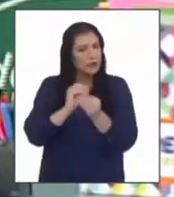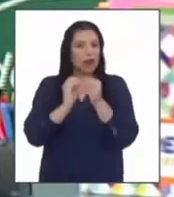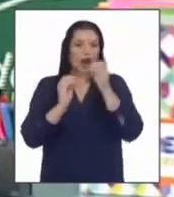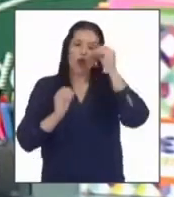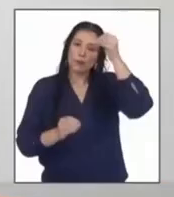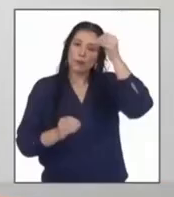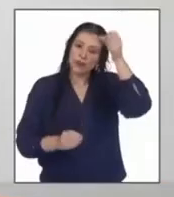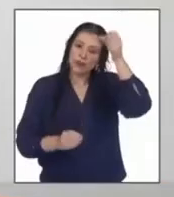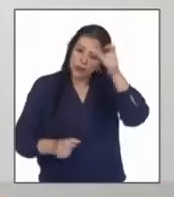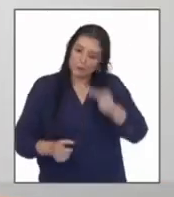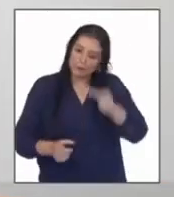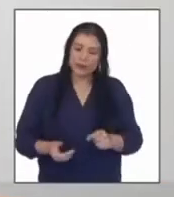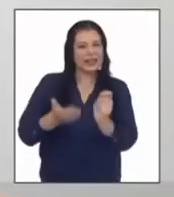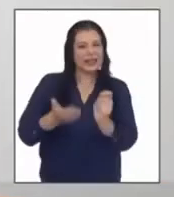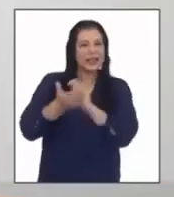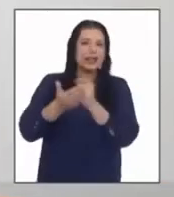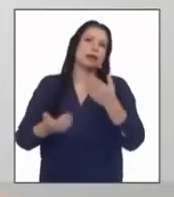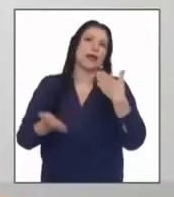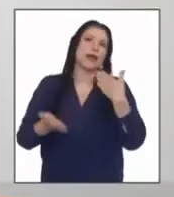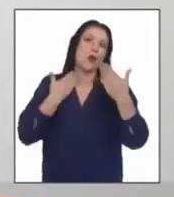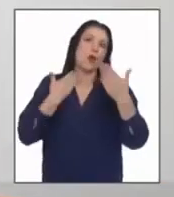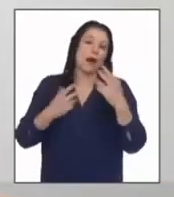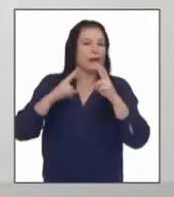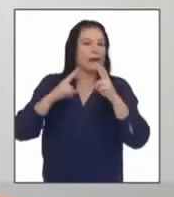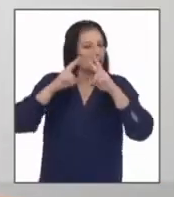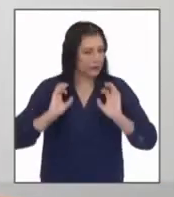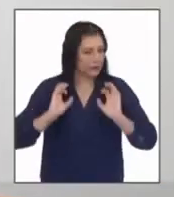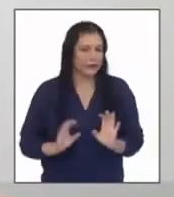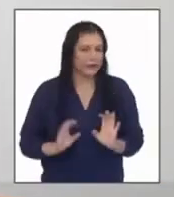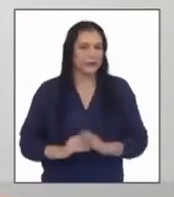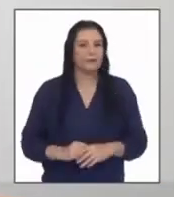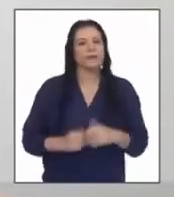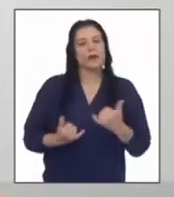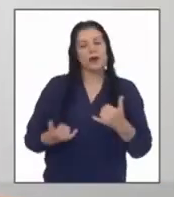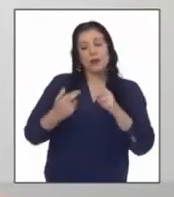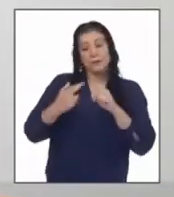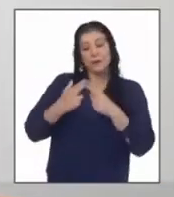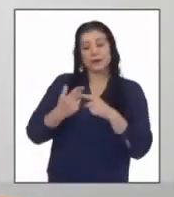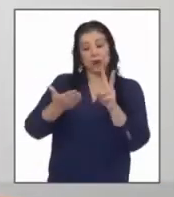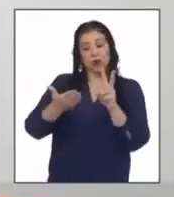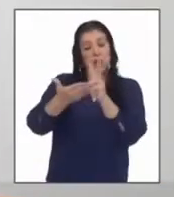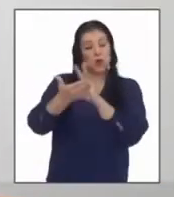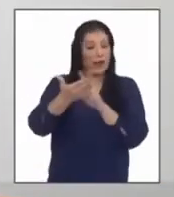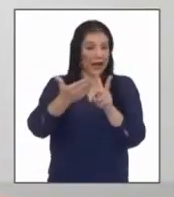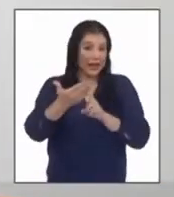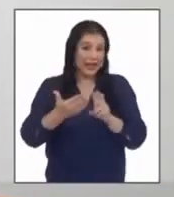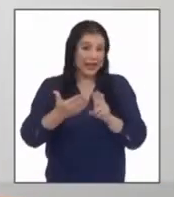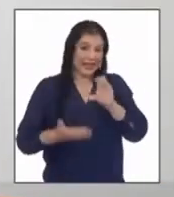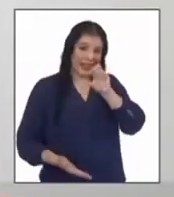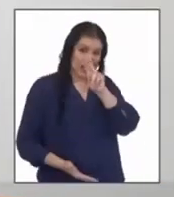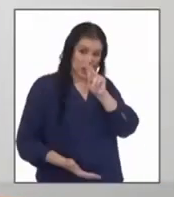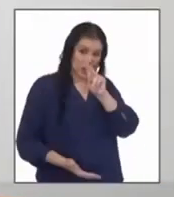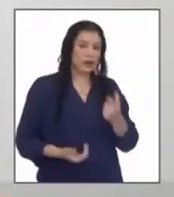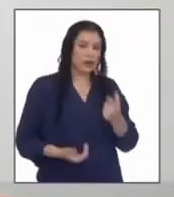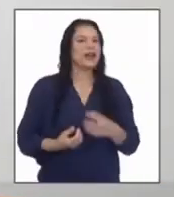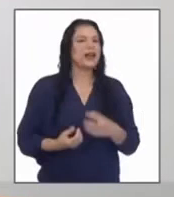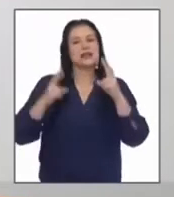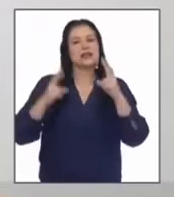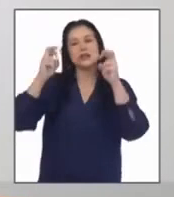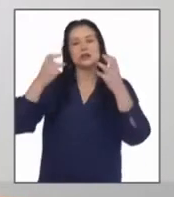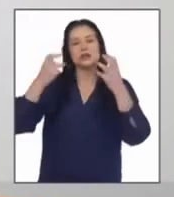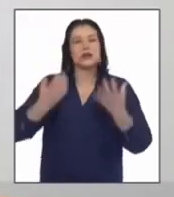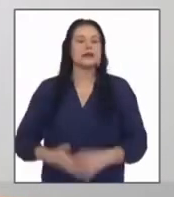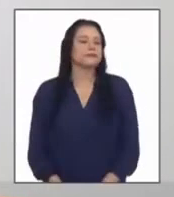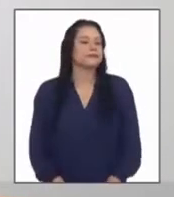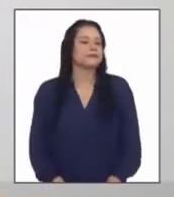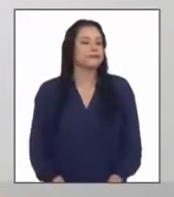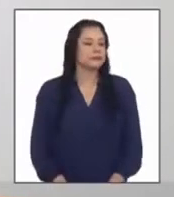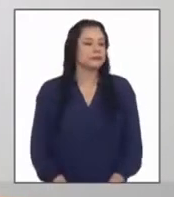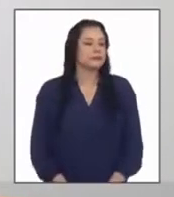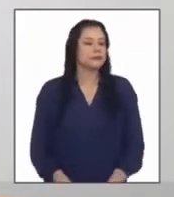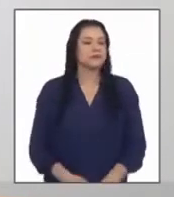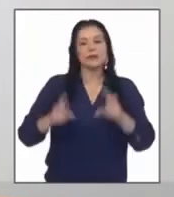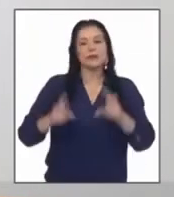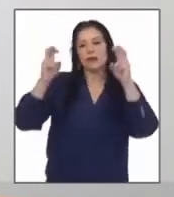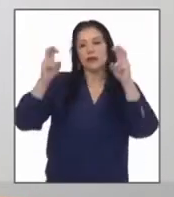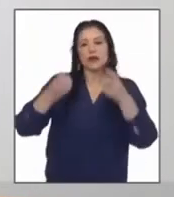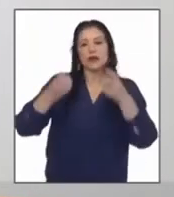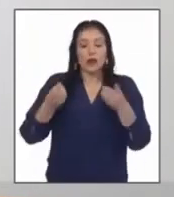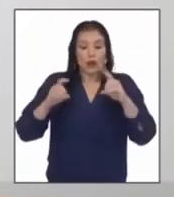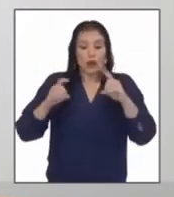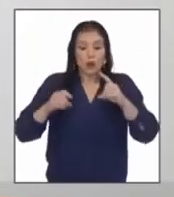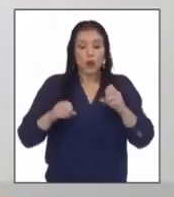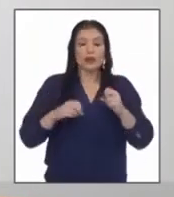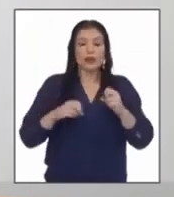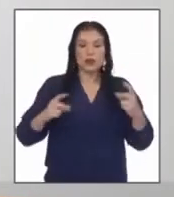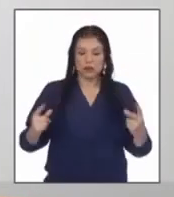o comentario del autor ahora bien empecemos con la lectura de nuestra crónica titulada cuando el virus